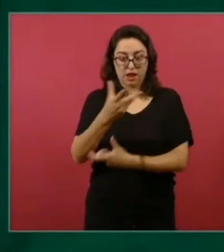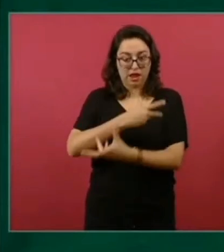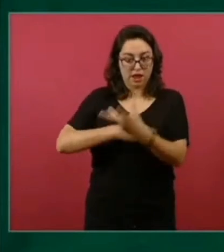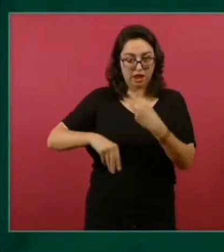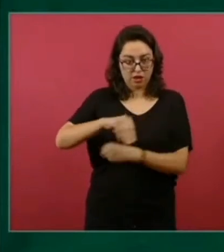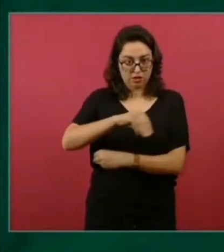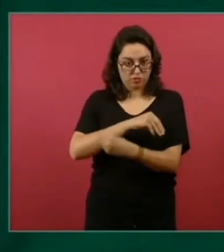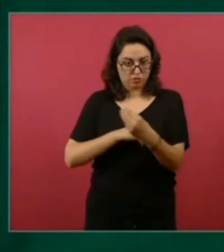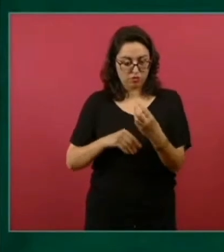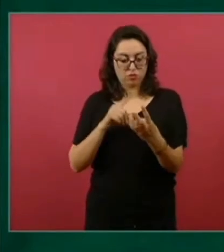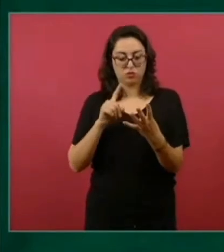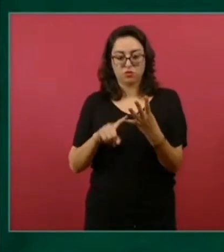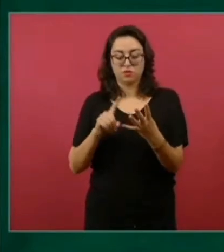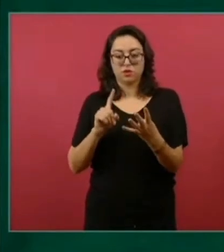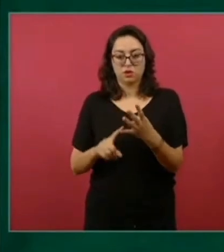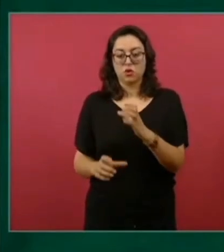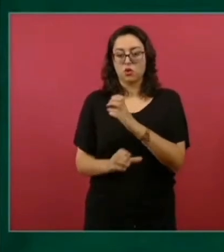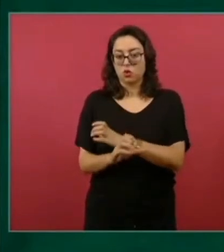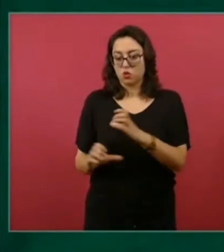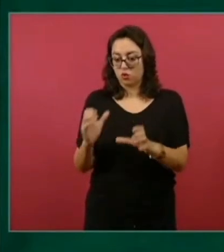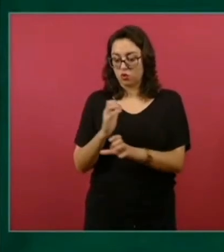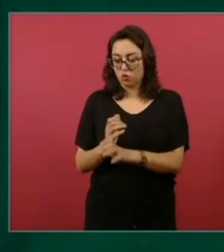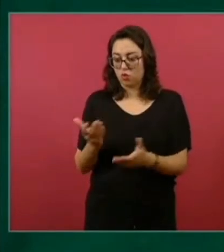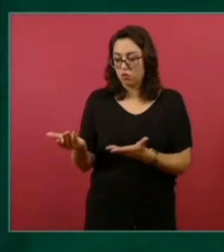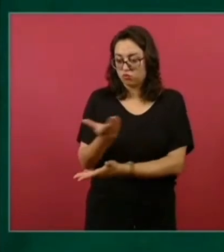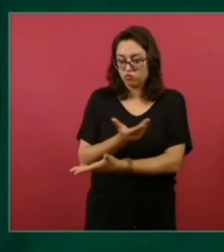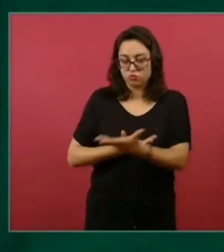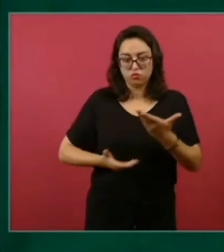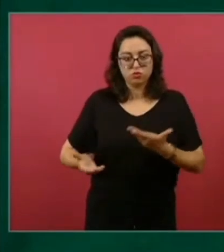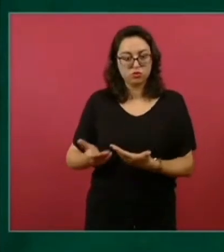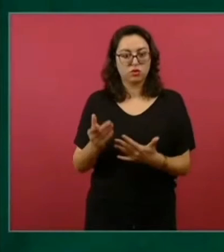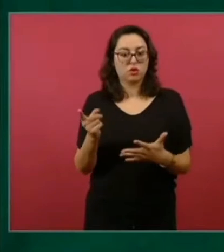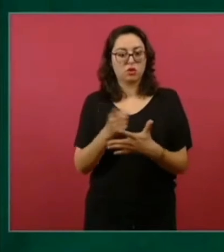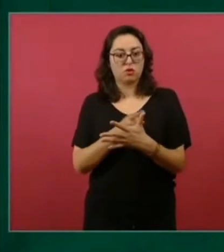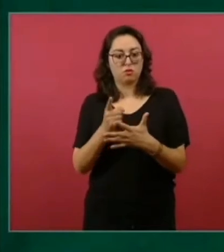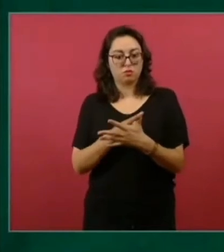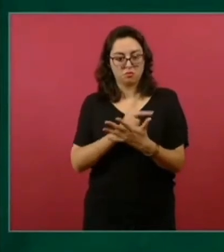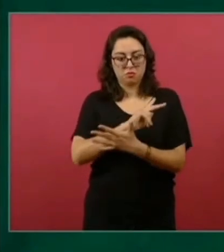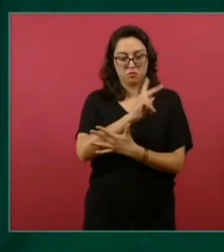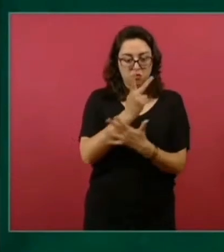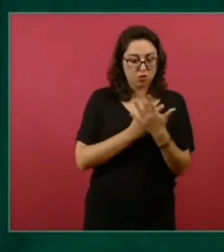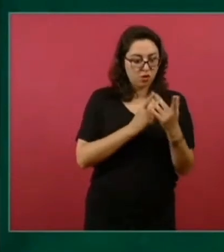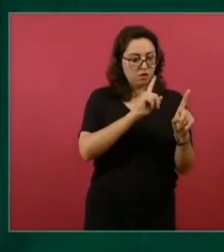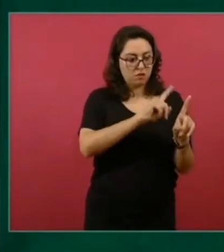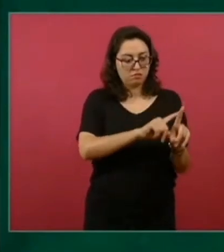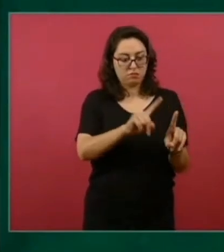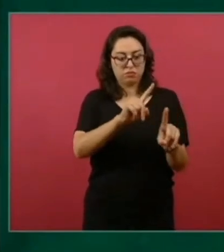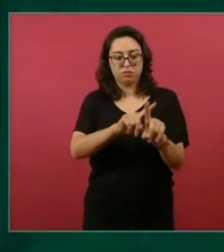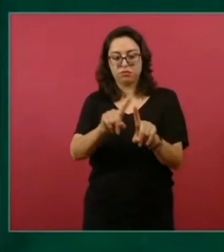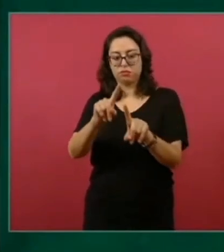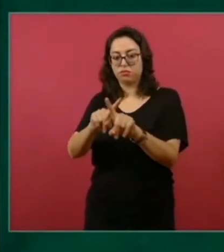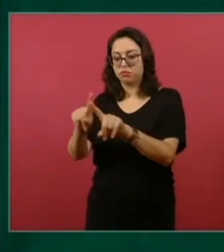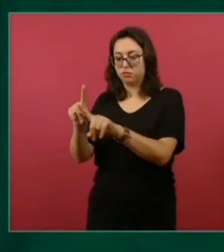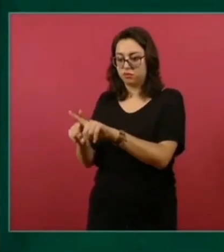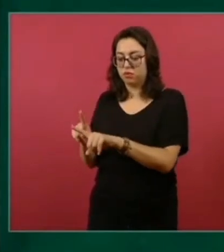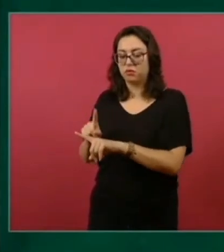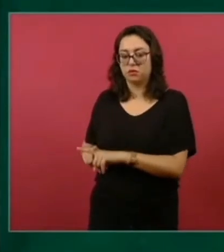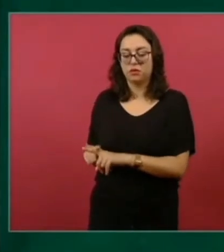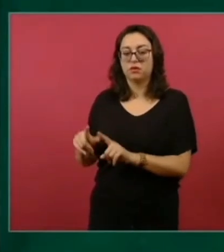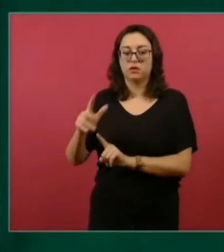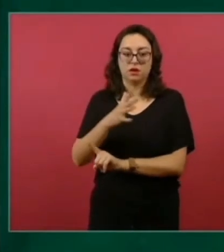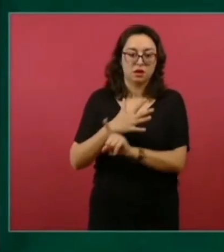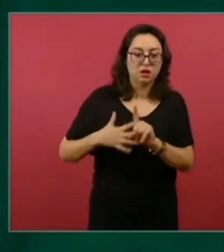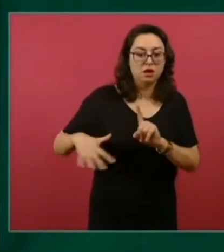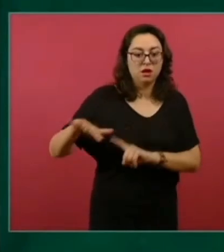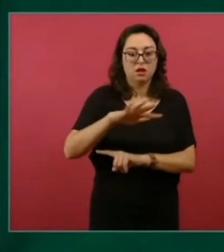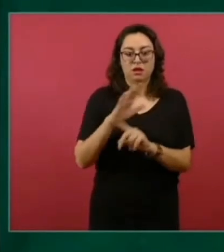el intercambio de productos y los programas que nos ayudan a cubrir todas esas sugerencias para generar el desarrollo